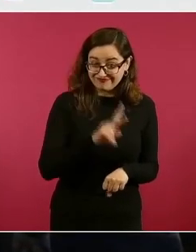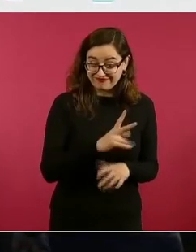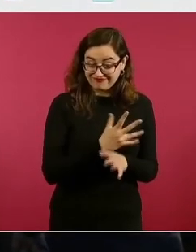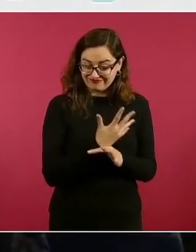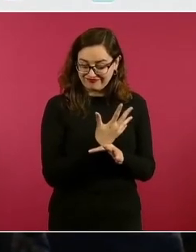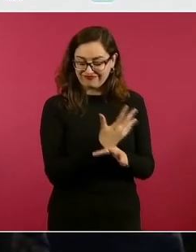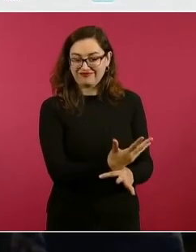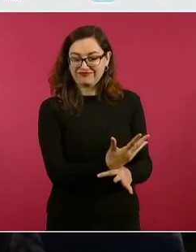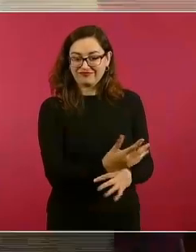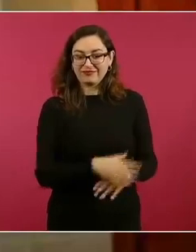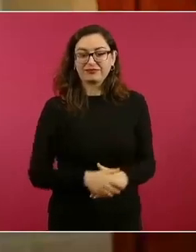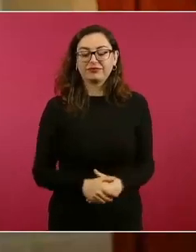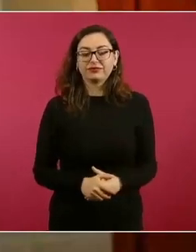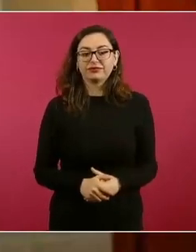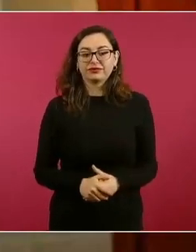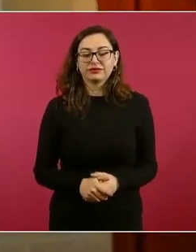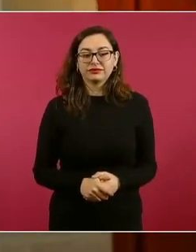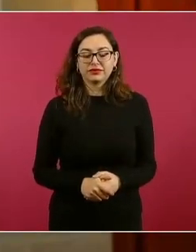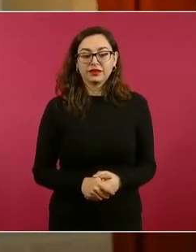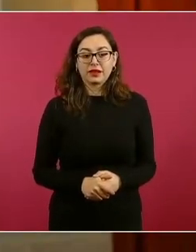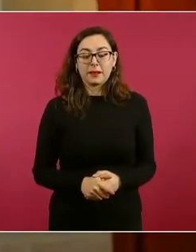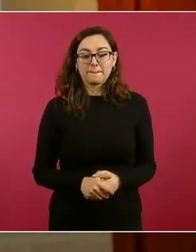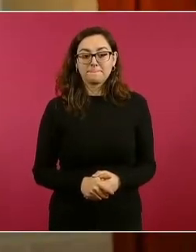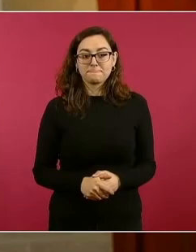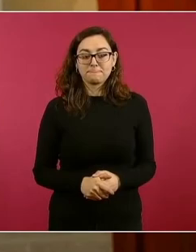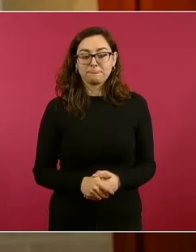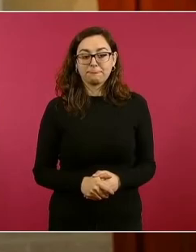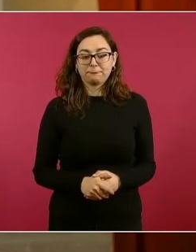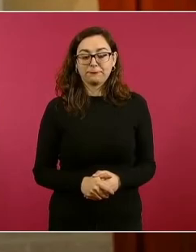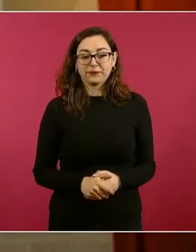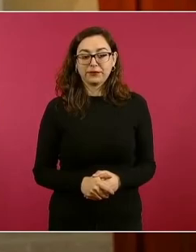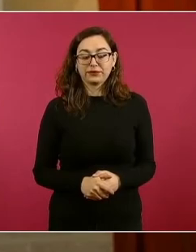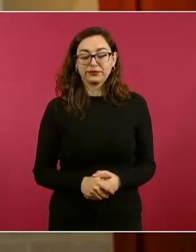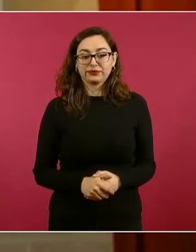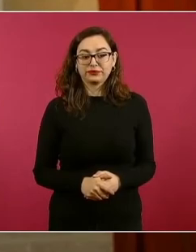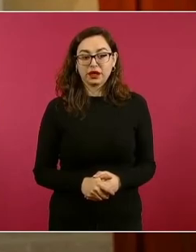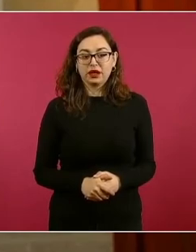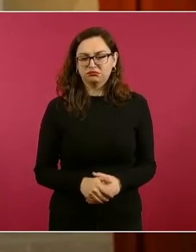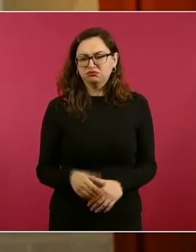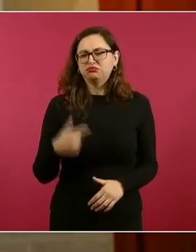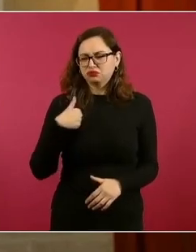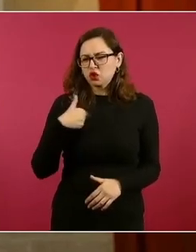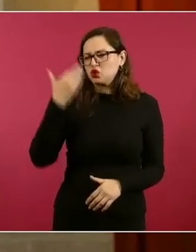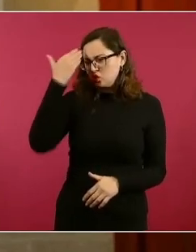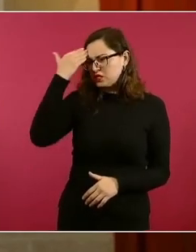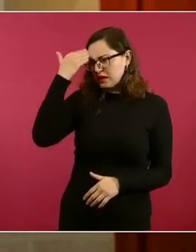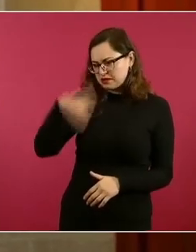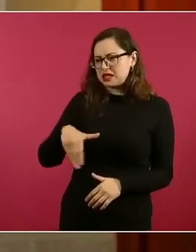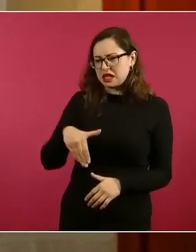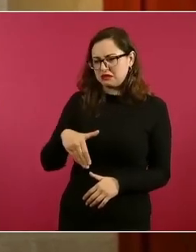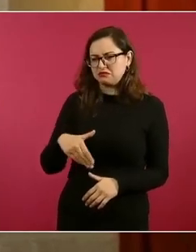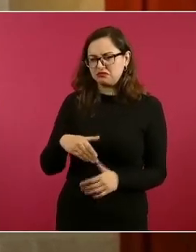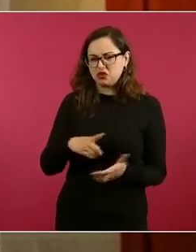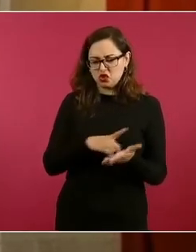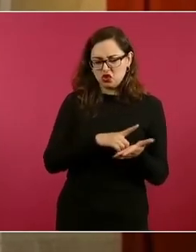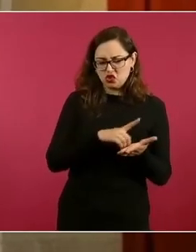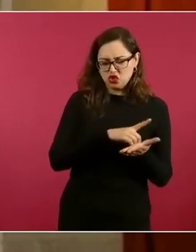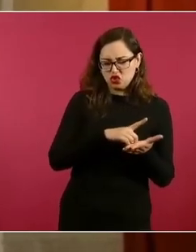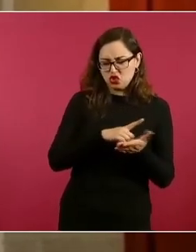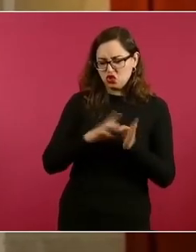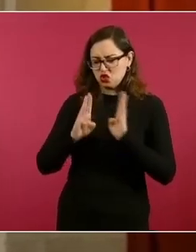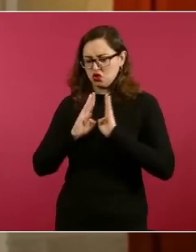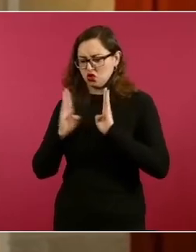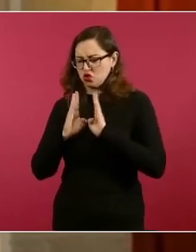Ya sabía que Obrador está construyendo un régimen militarizado, pero